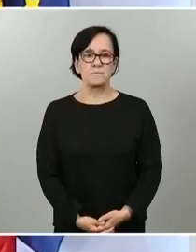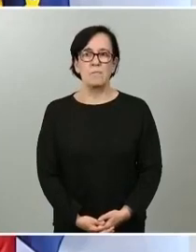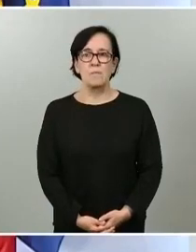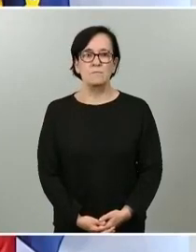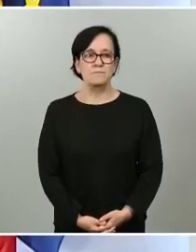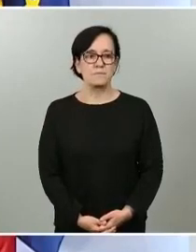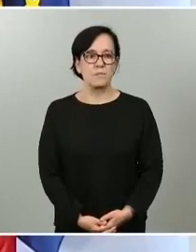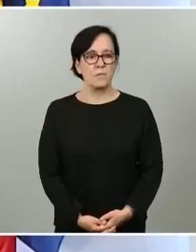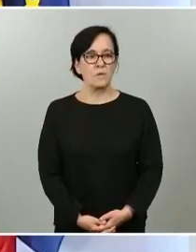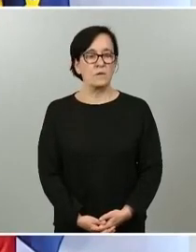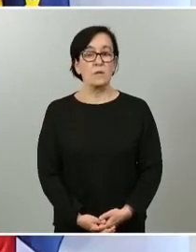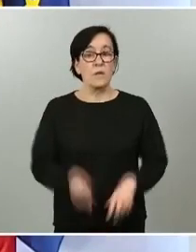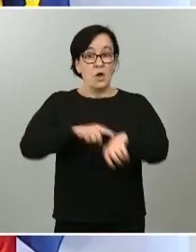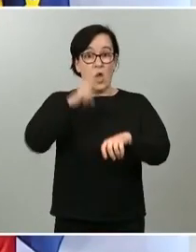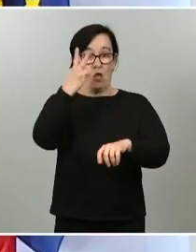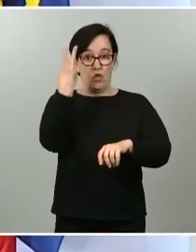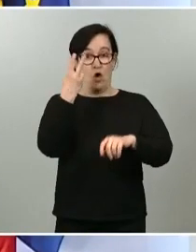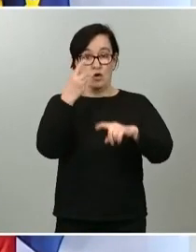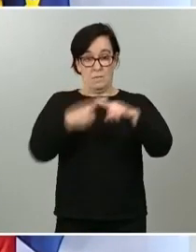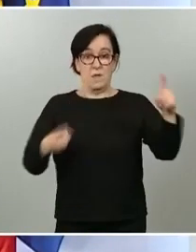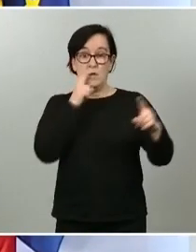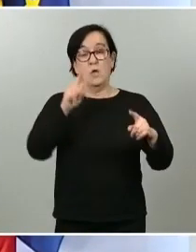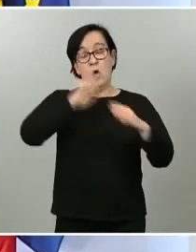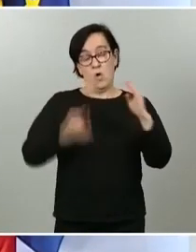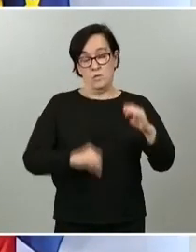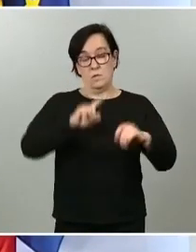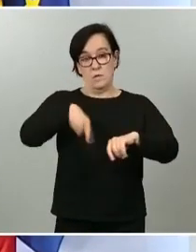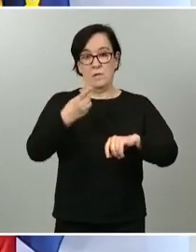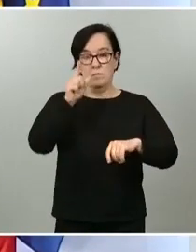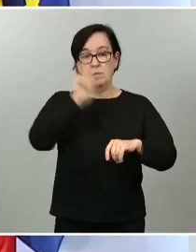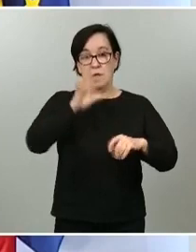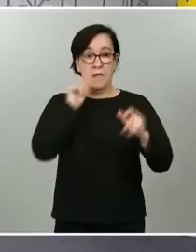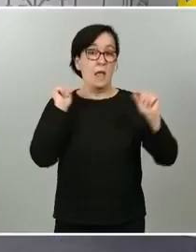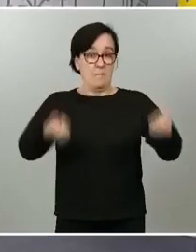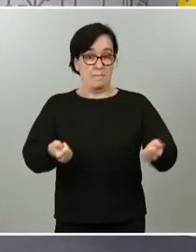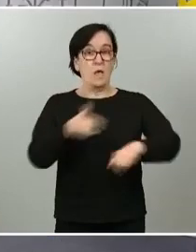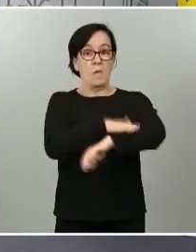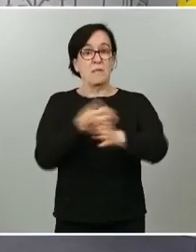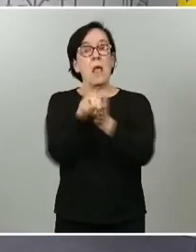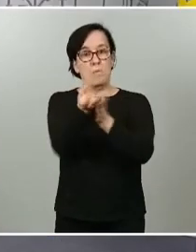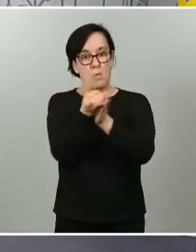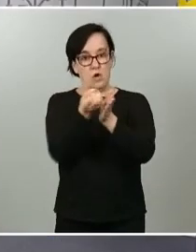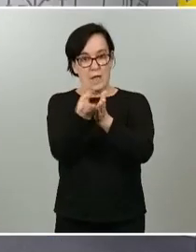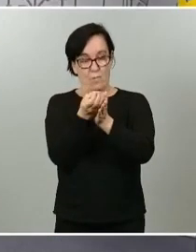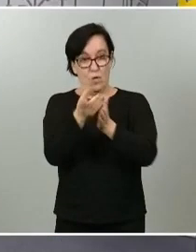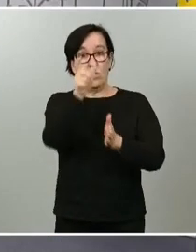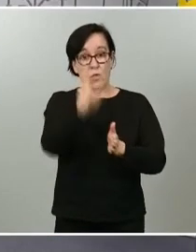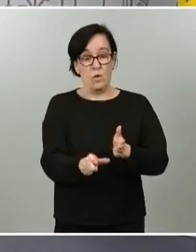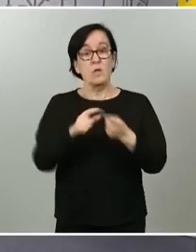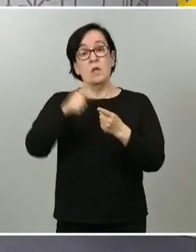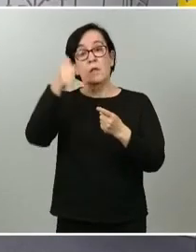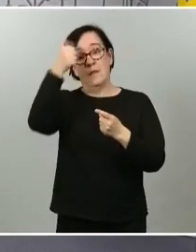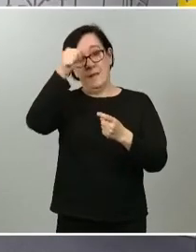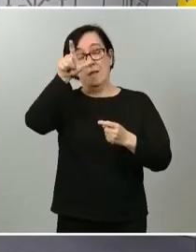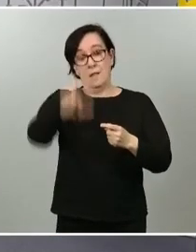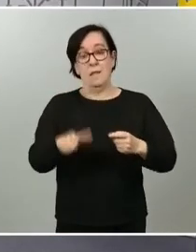Son las 2 y 32 minutos, una hora menos en Canarias. Comienza la anunciada rueda de prensa de la ministra portavoz, María Jesús Montero, y del ministro de Sanidad, Salvador